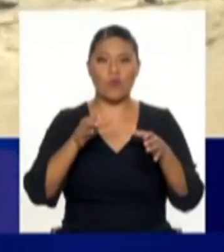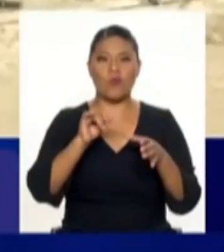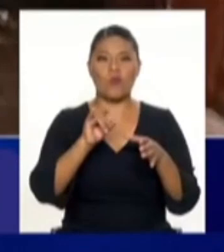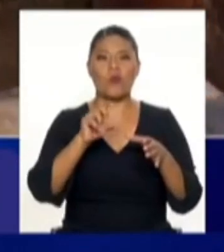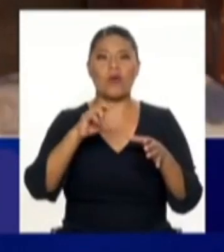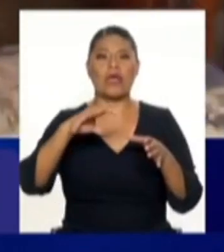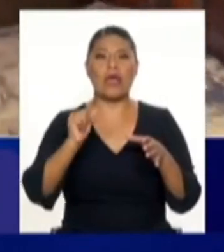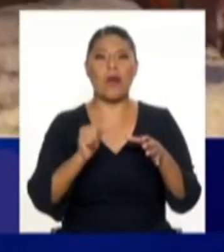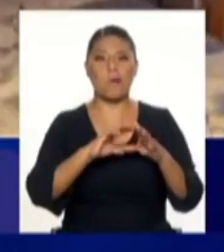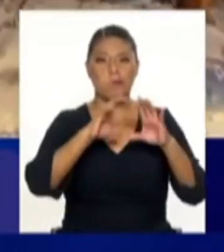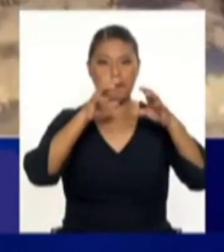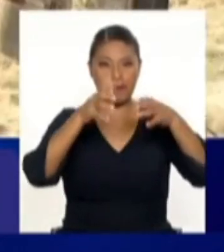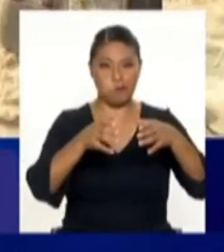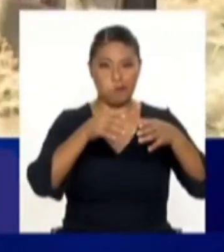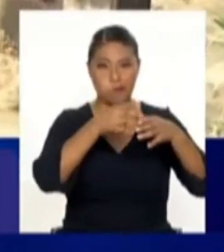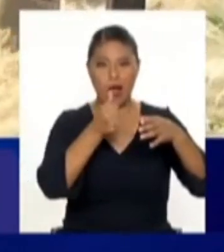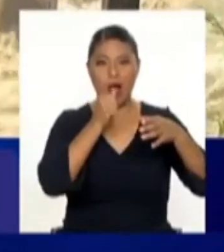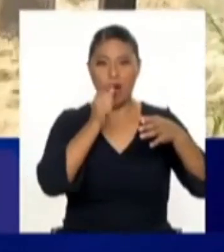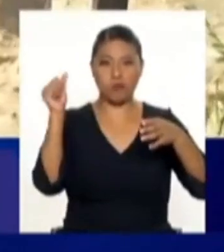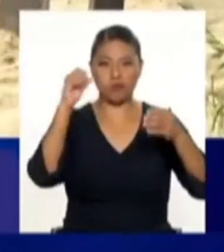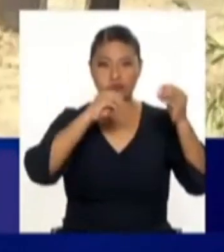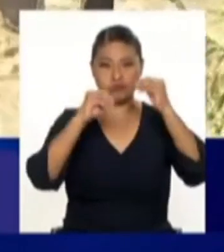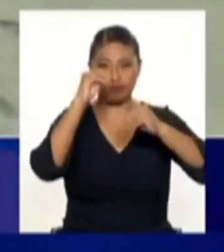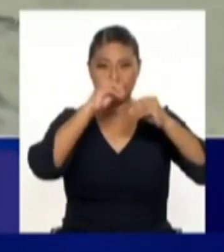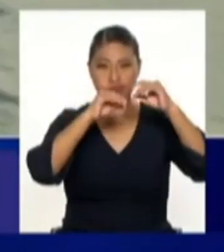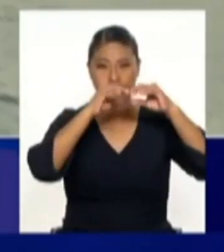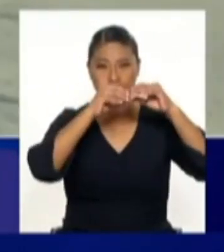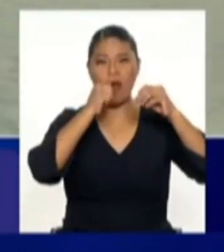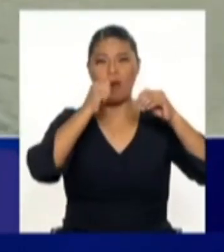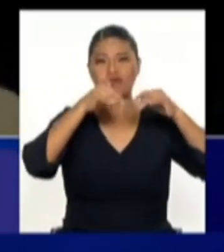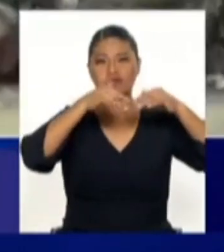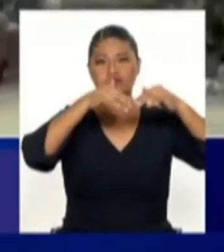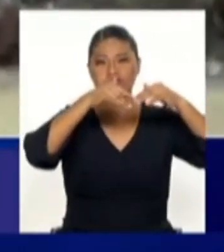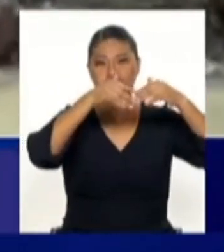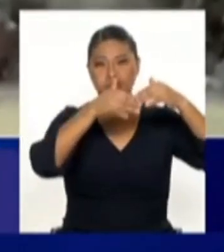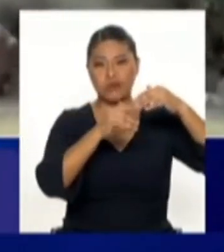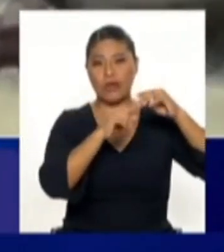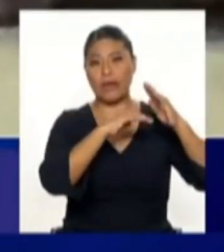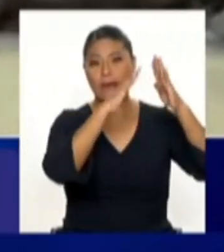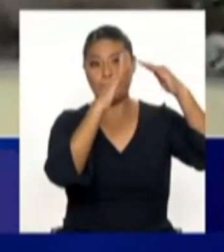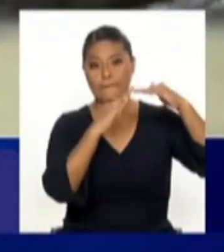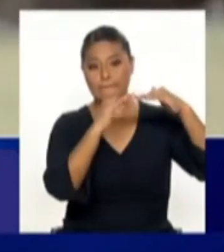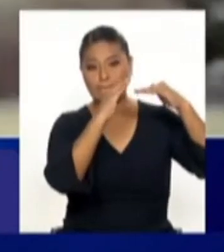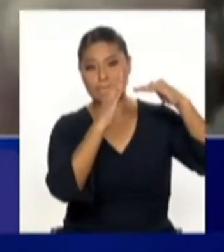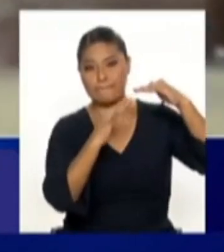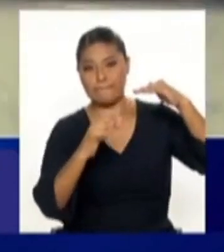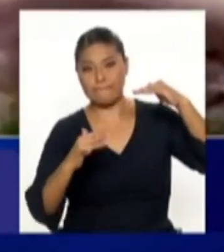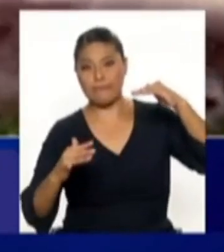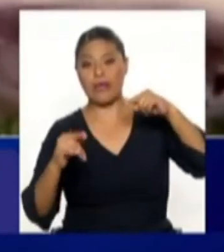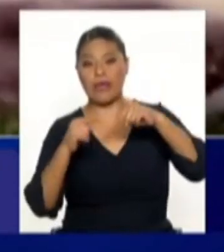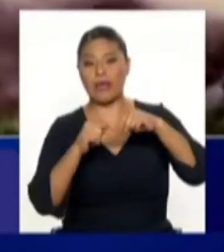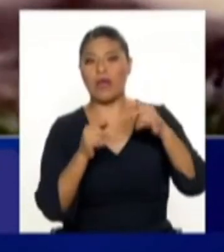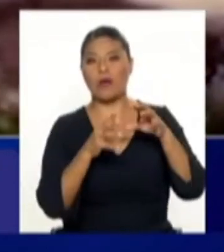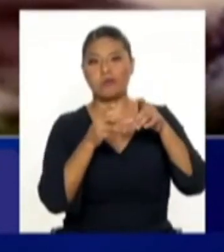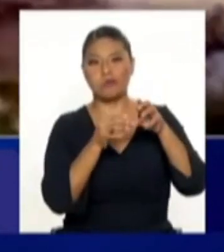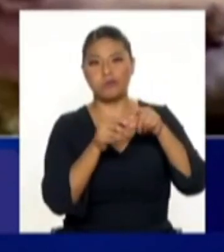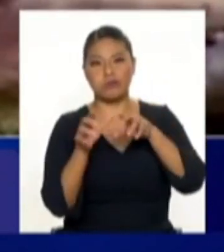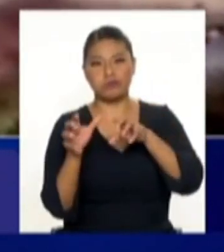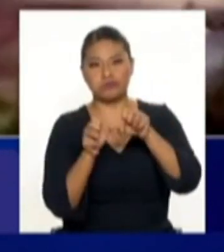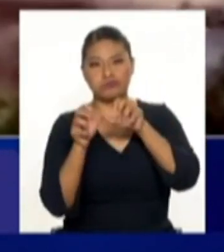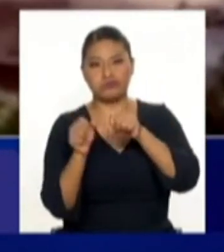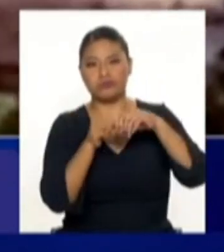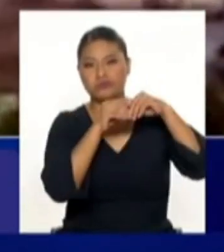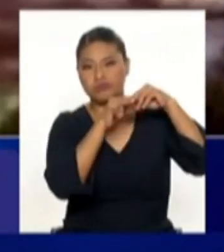comienza justamente a descender las aguas en épocas de lluvia de los Andes. Y esto va tomando fuerza en el